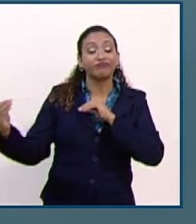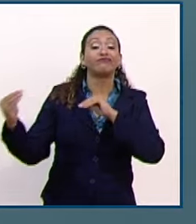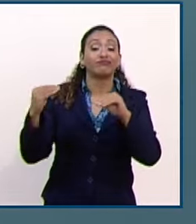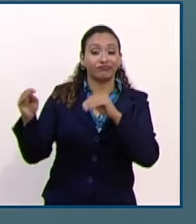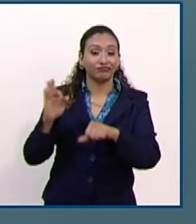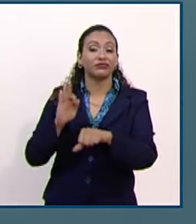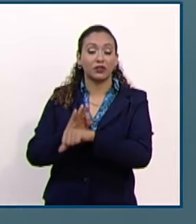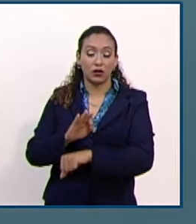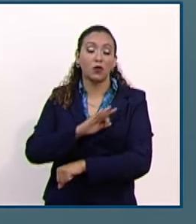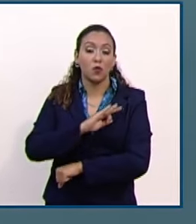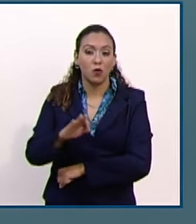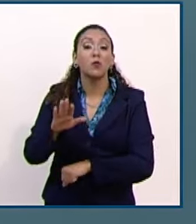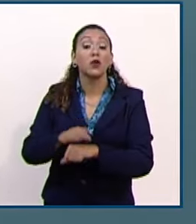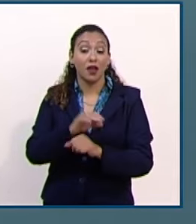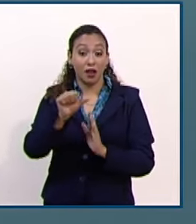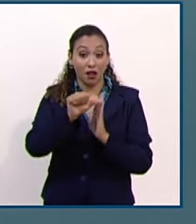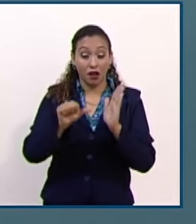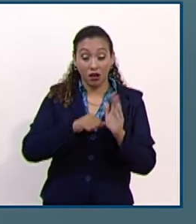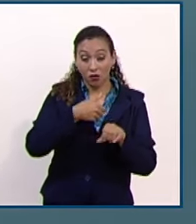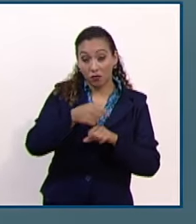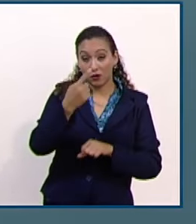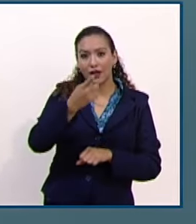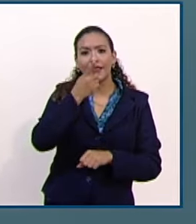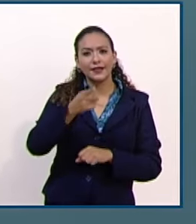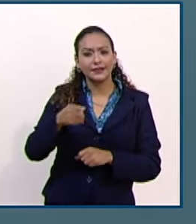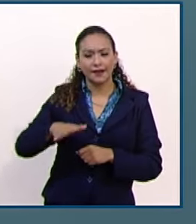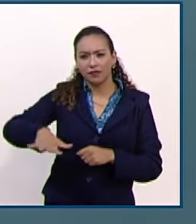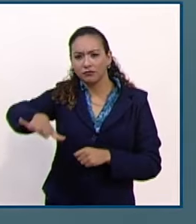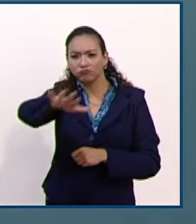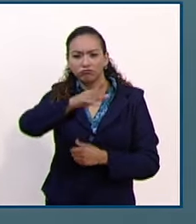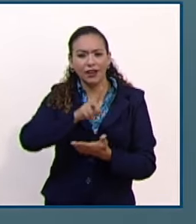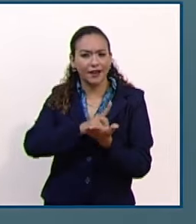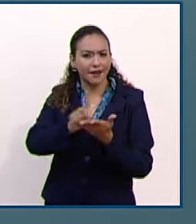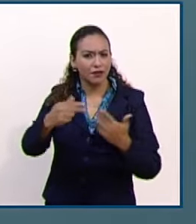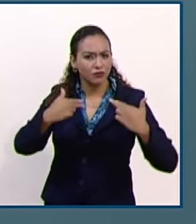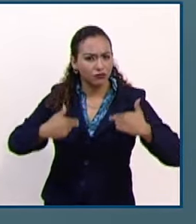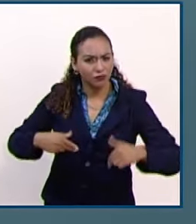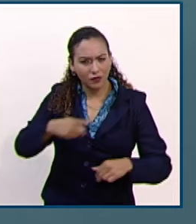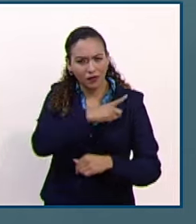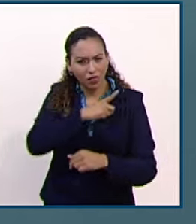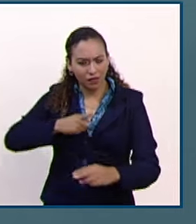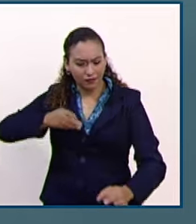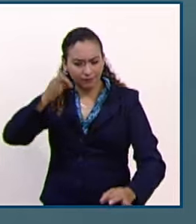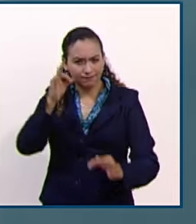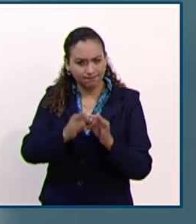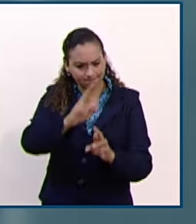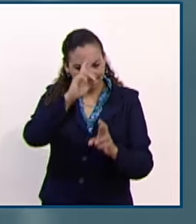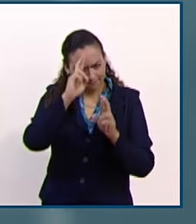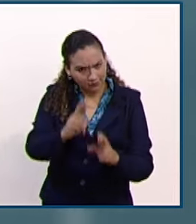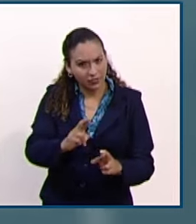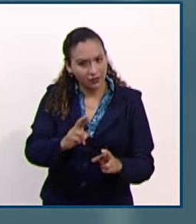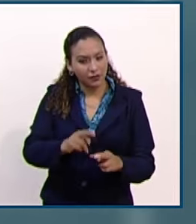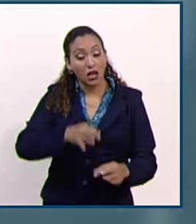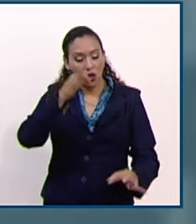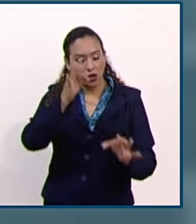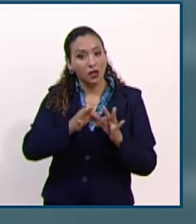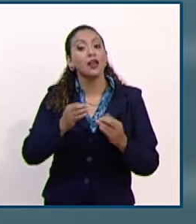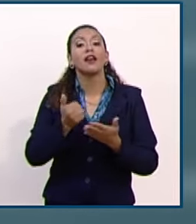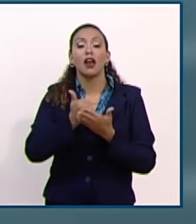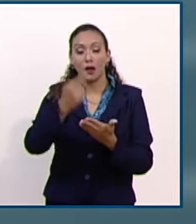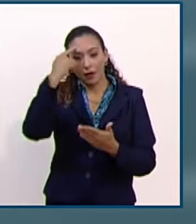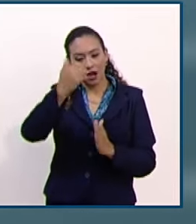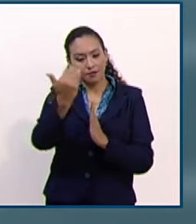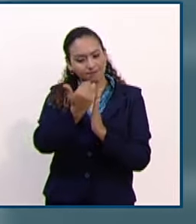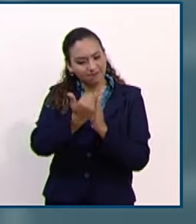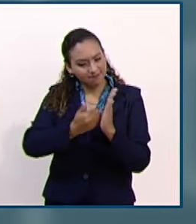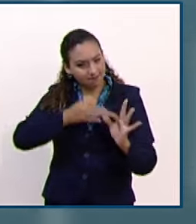primero constitucional establece que gozamos de derechos humanos y que deben ser tanto respetados como garantizados.